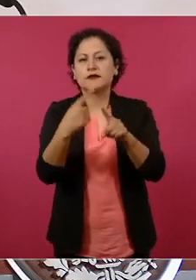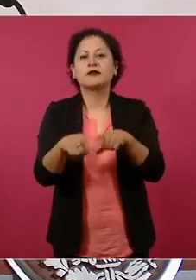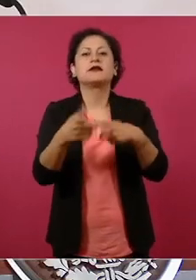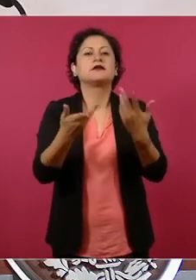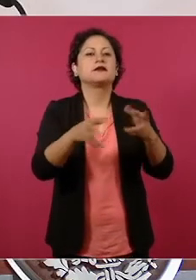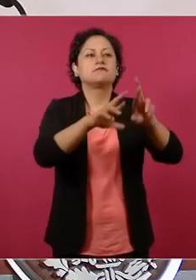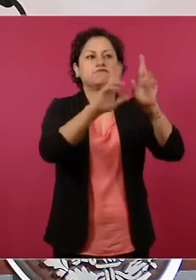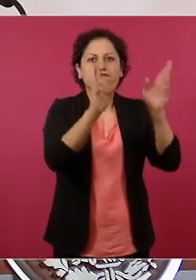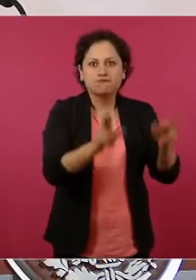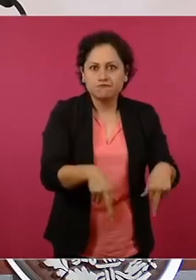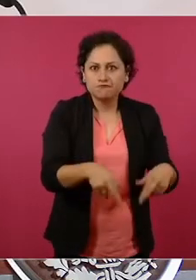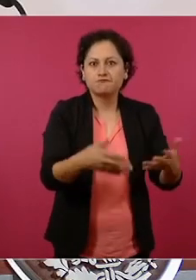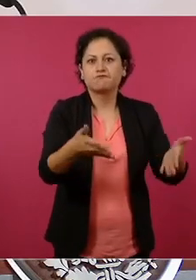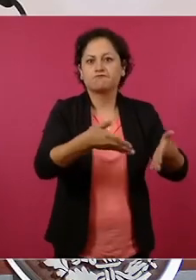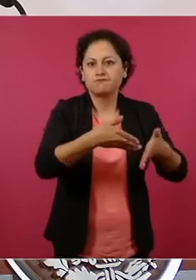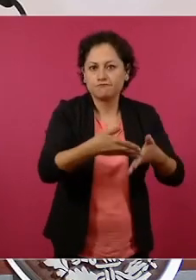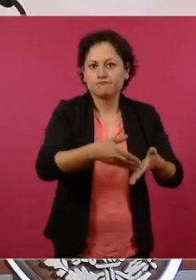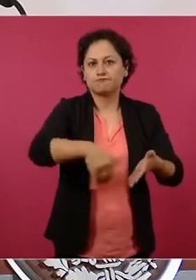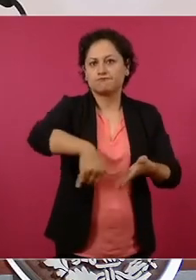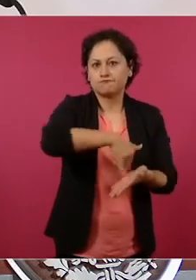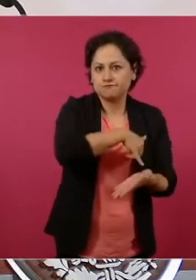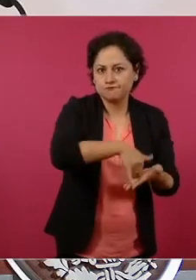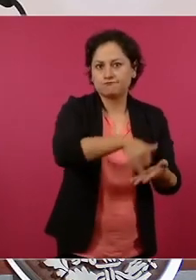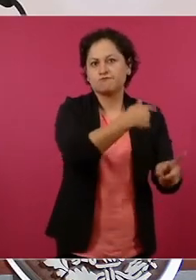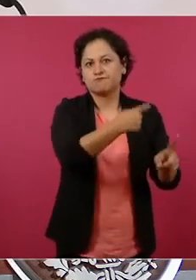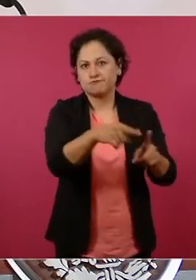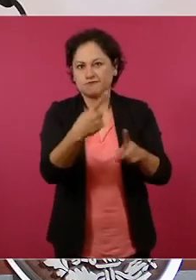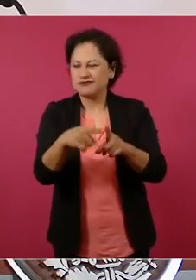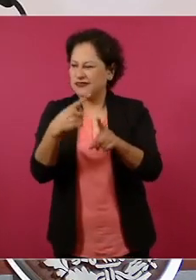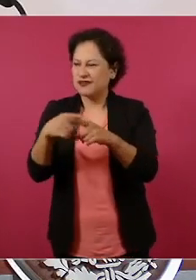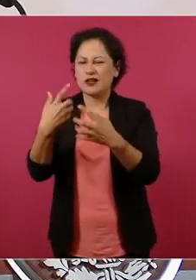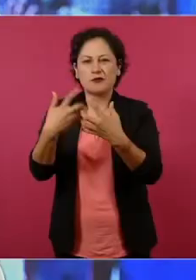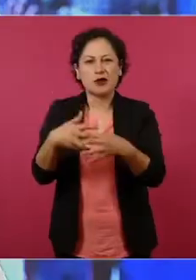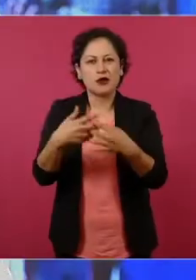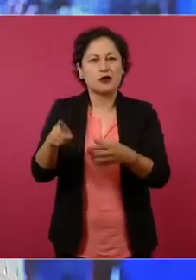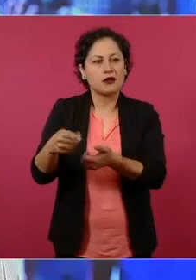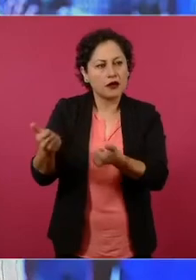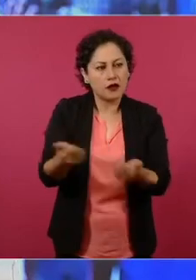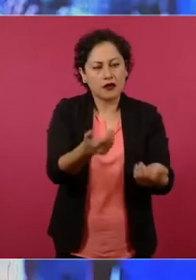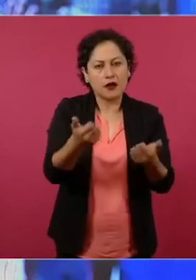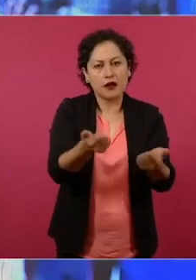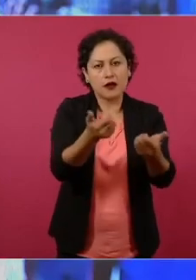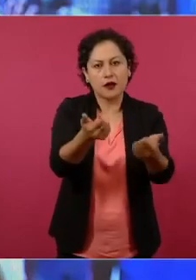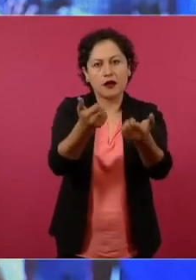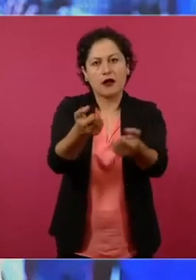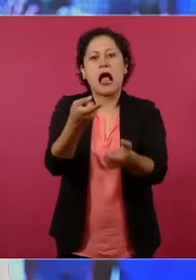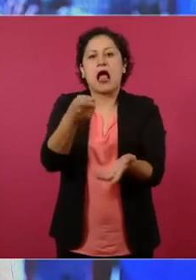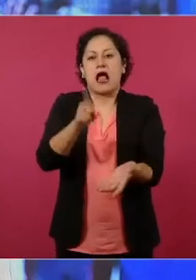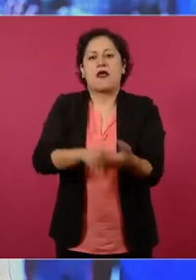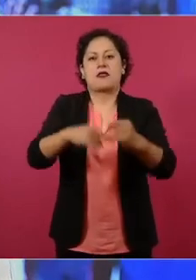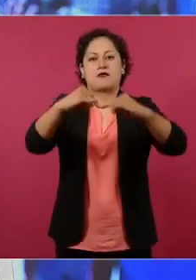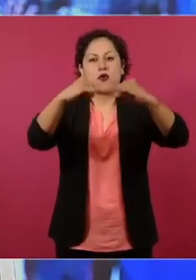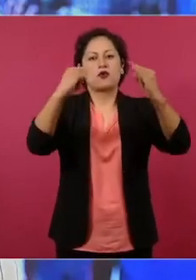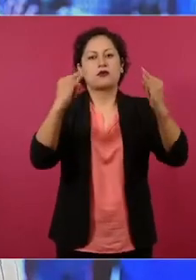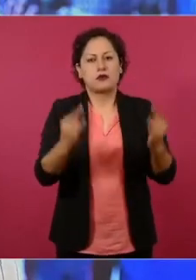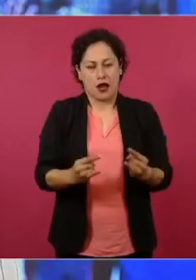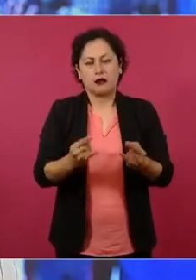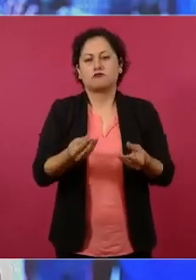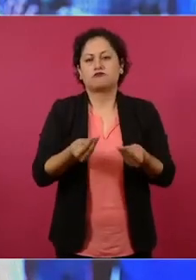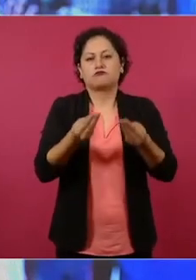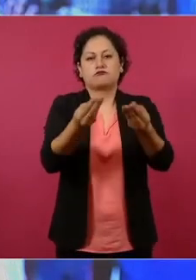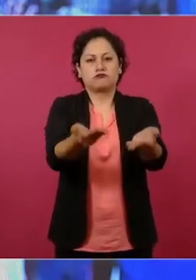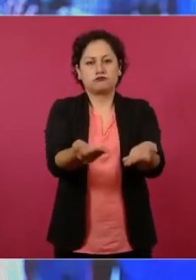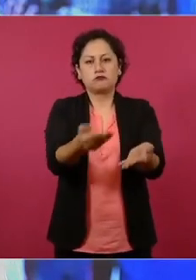y maquinarias también se entregan en estos tianguis. Solamente dar dos